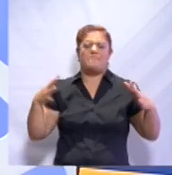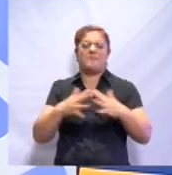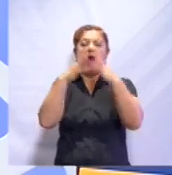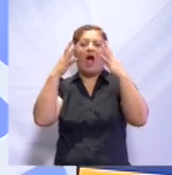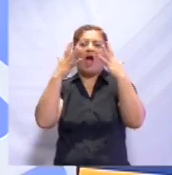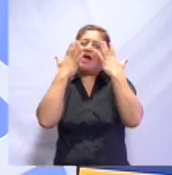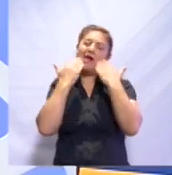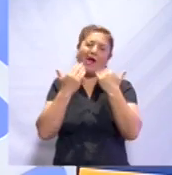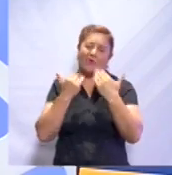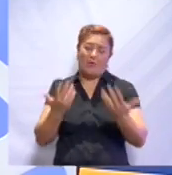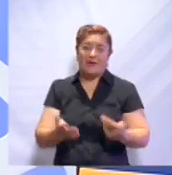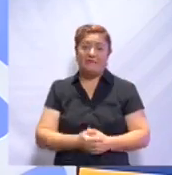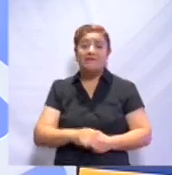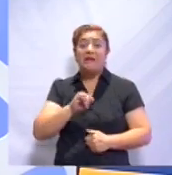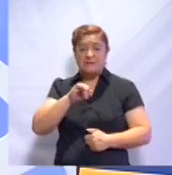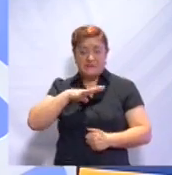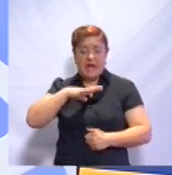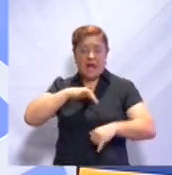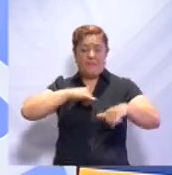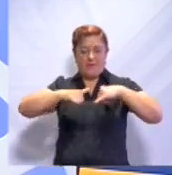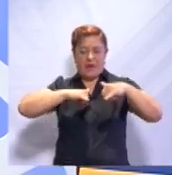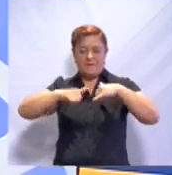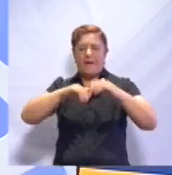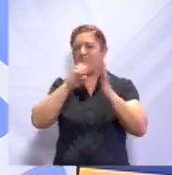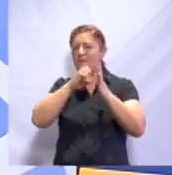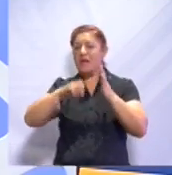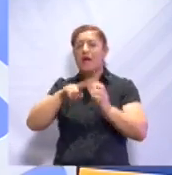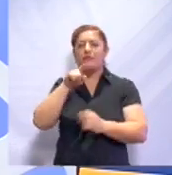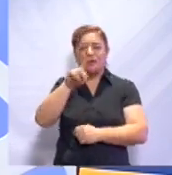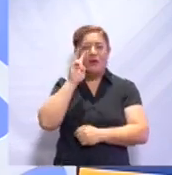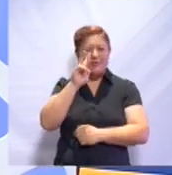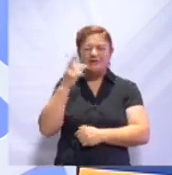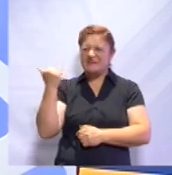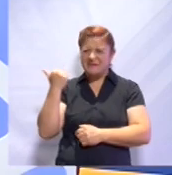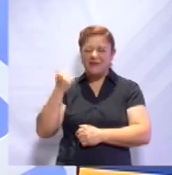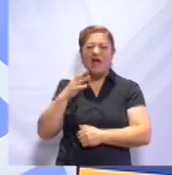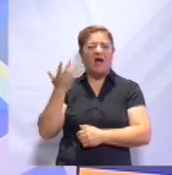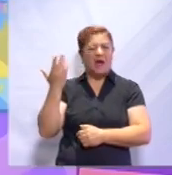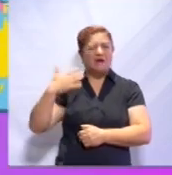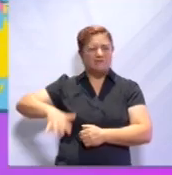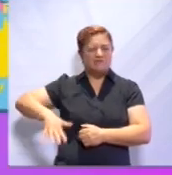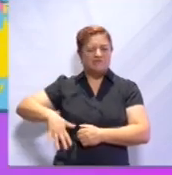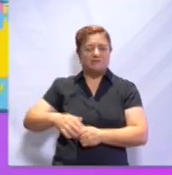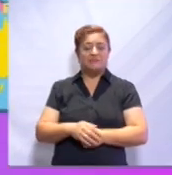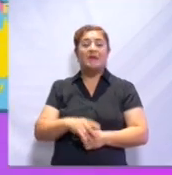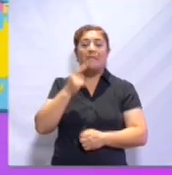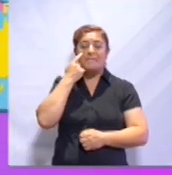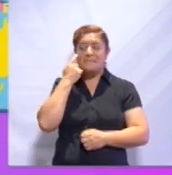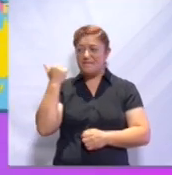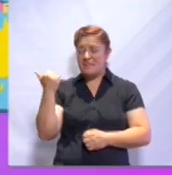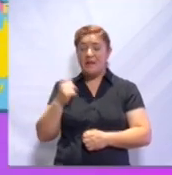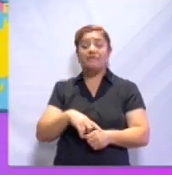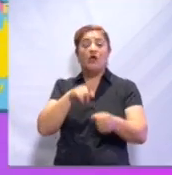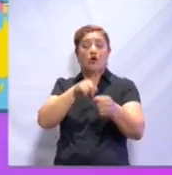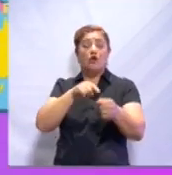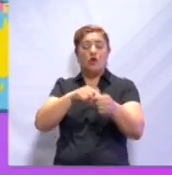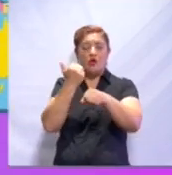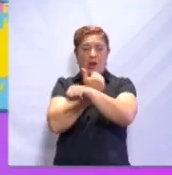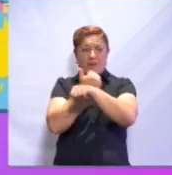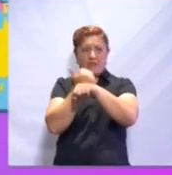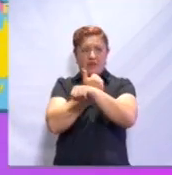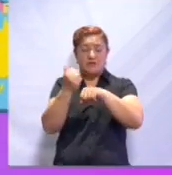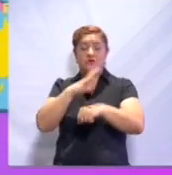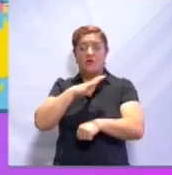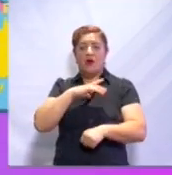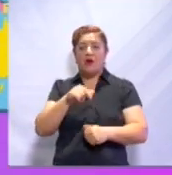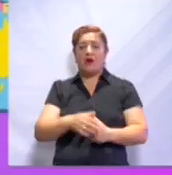que sí siguen existiendo son los mapas, como los que te enseñamos en tu pantalla. Acompáñame a verlos. En color amarillo vamos